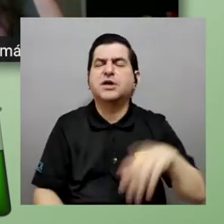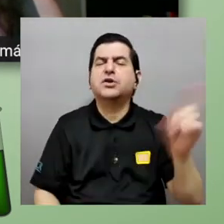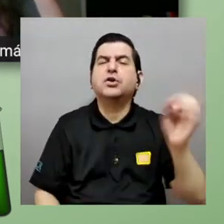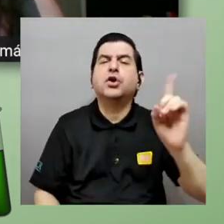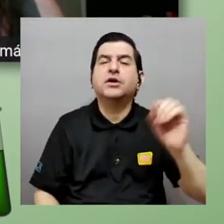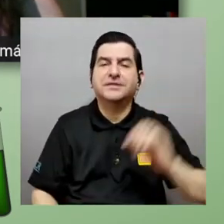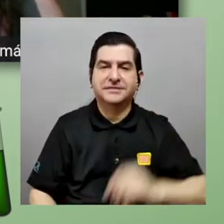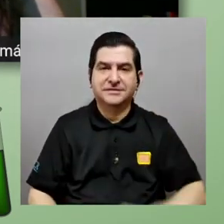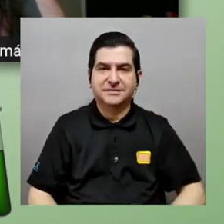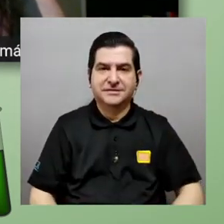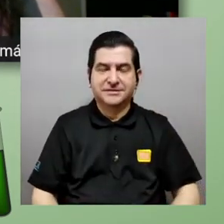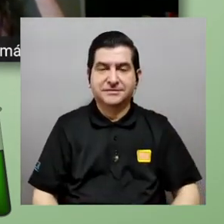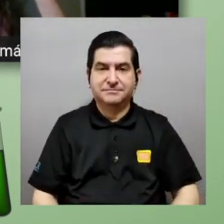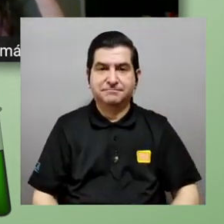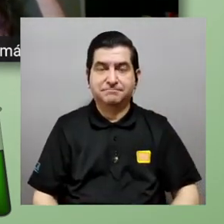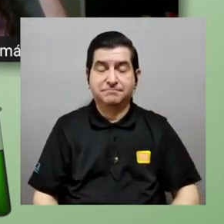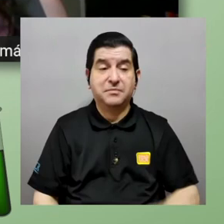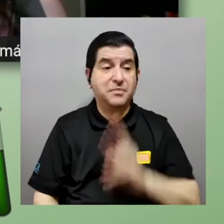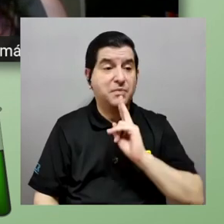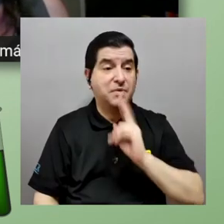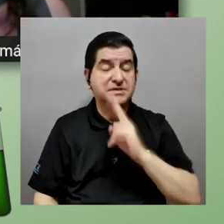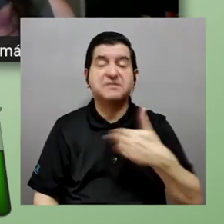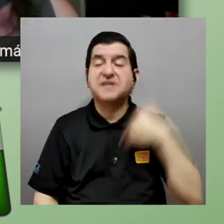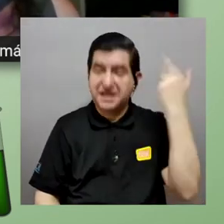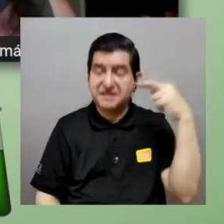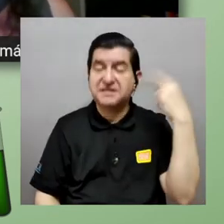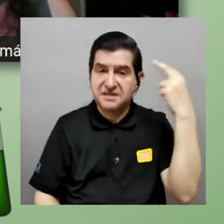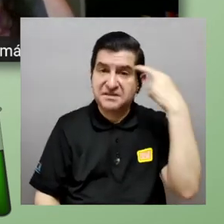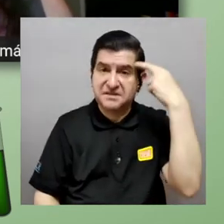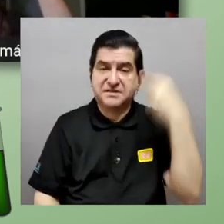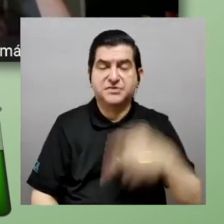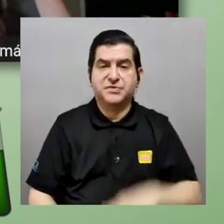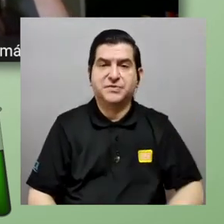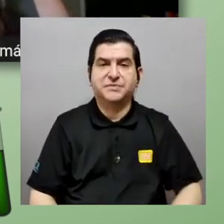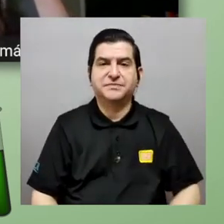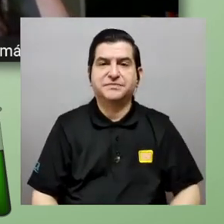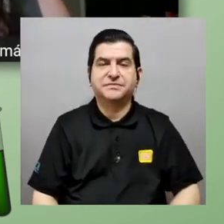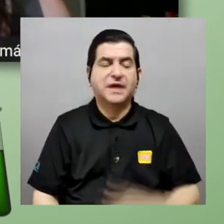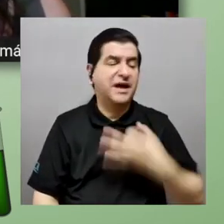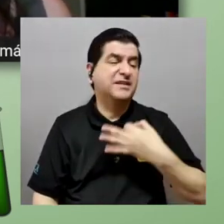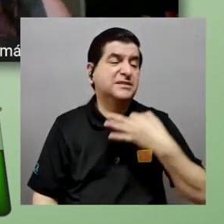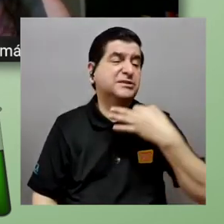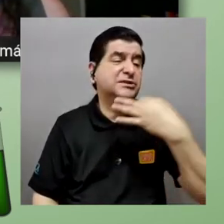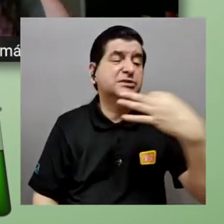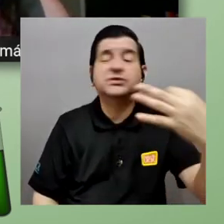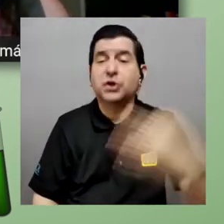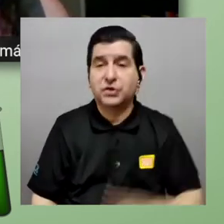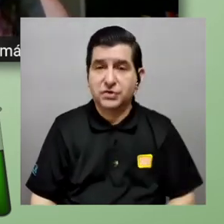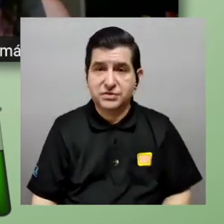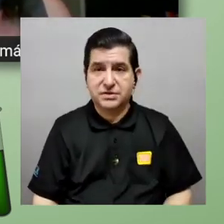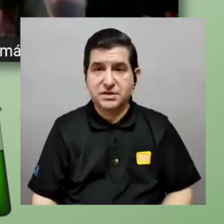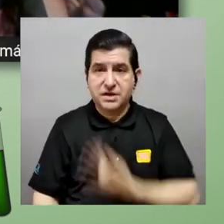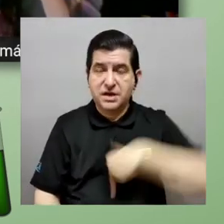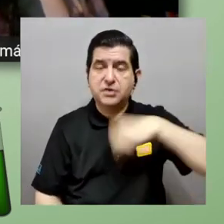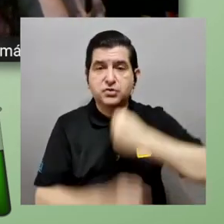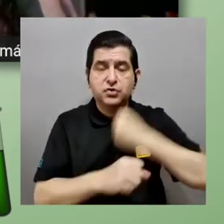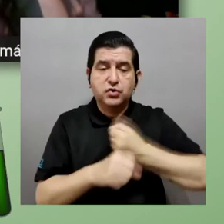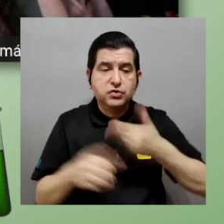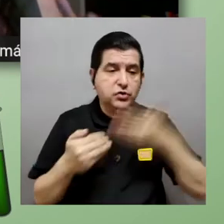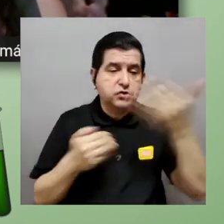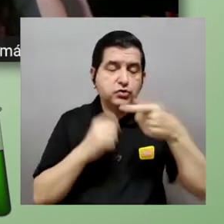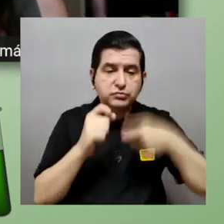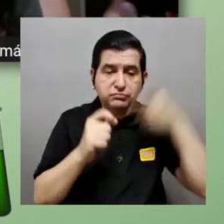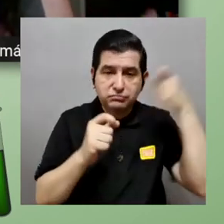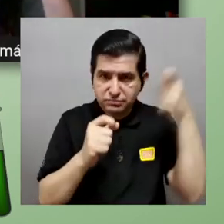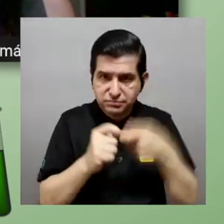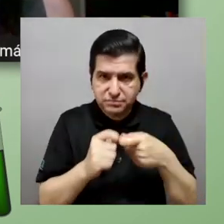ven aplicados pues en realidad tienes razón digamos para para el día a día como cuando estamos